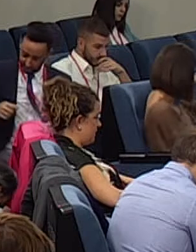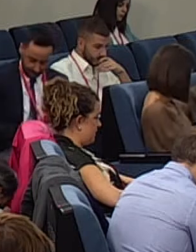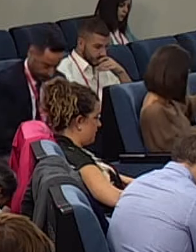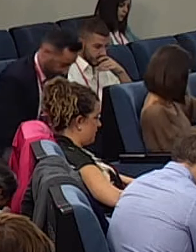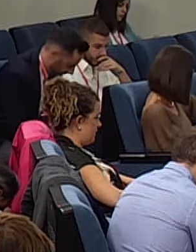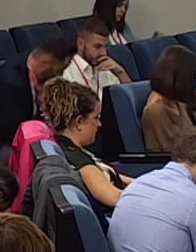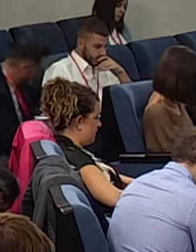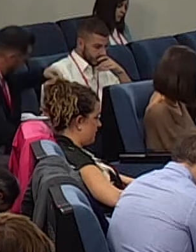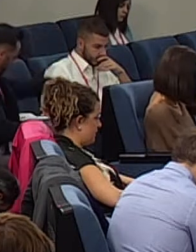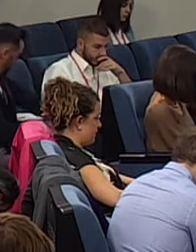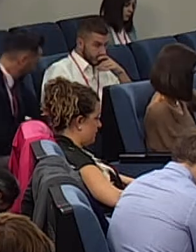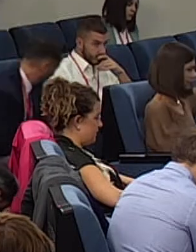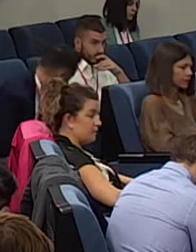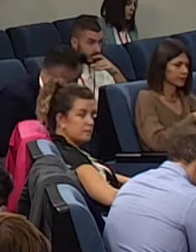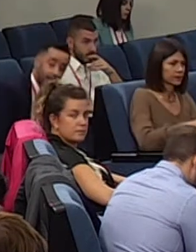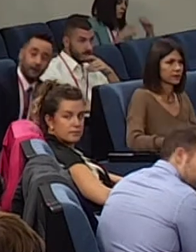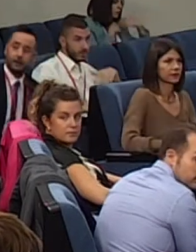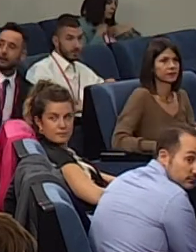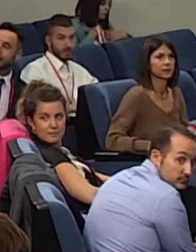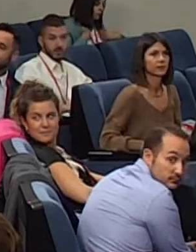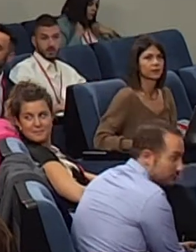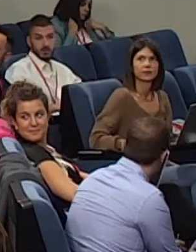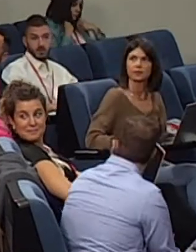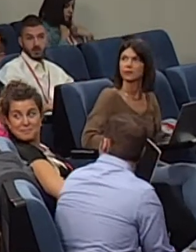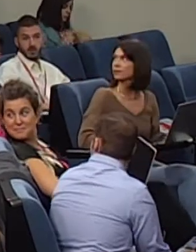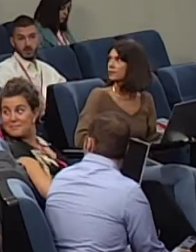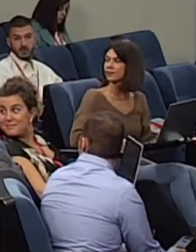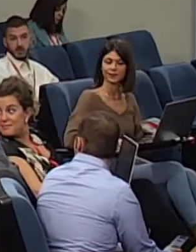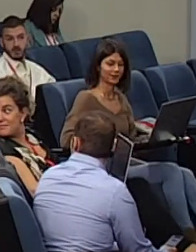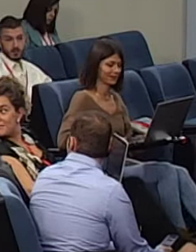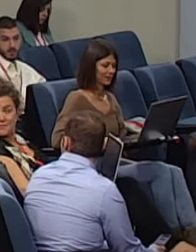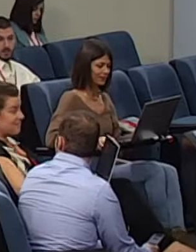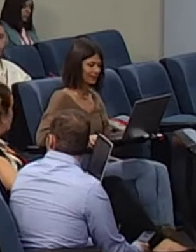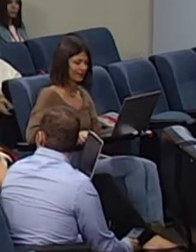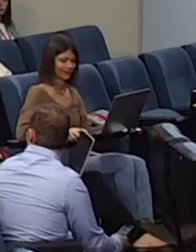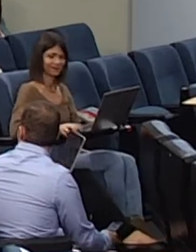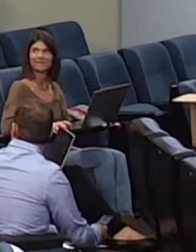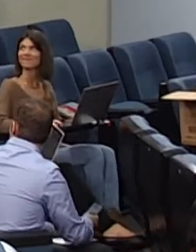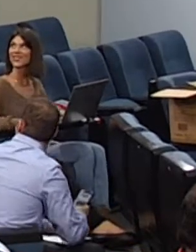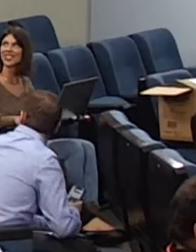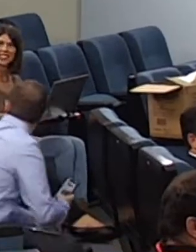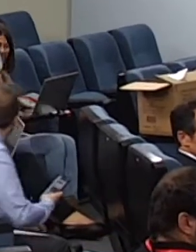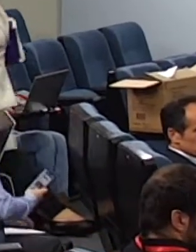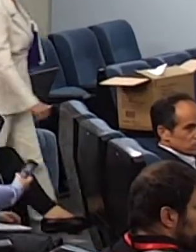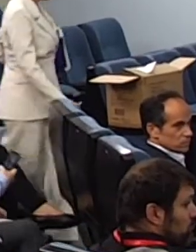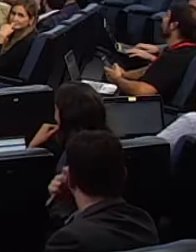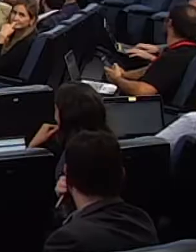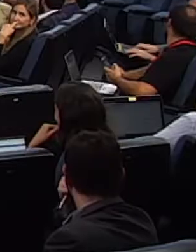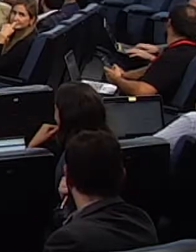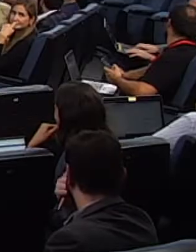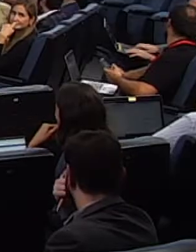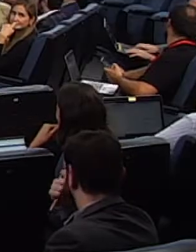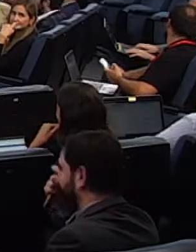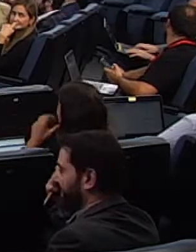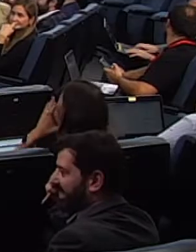Hoy, en efecto, hemos aprobado el plan de contingencia a un plan que hemos llamado Plan Más Seguridad Energética, porque